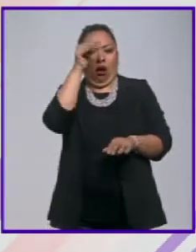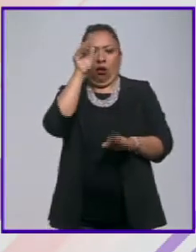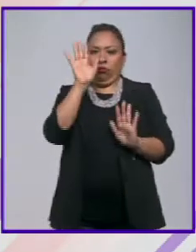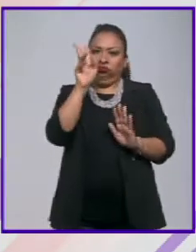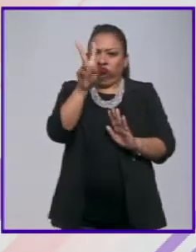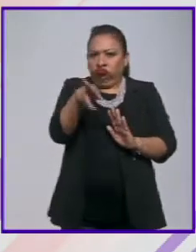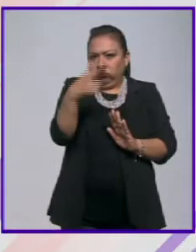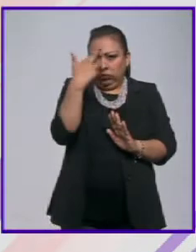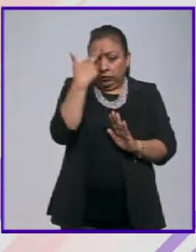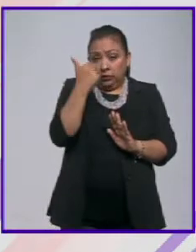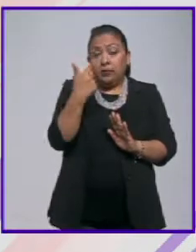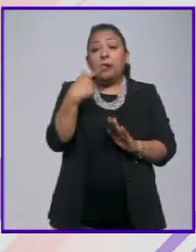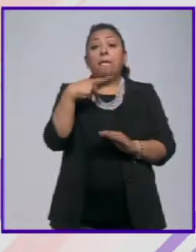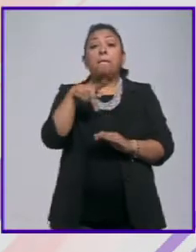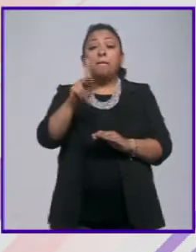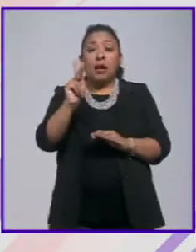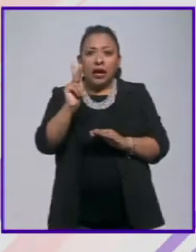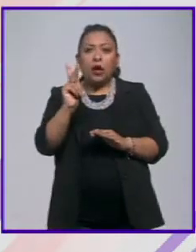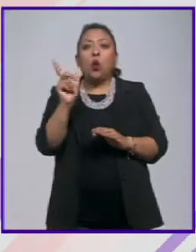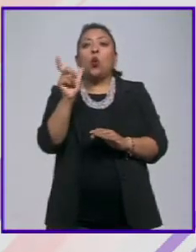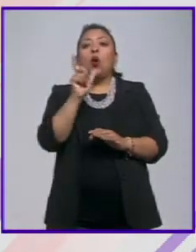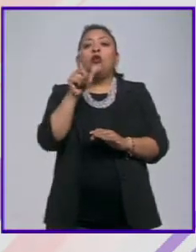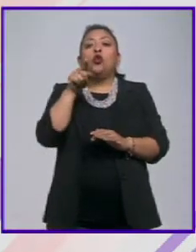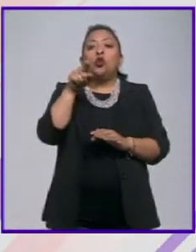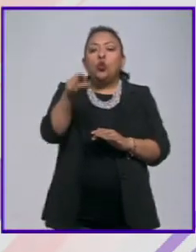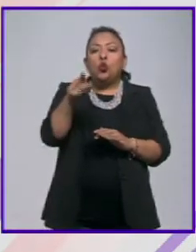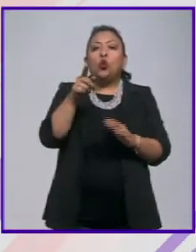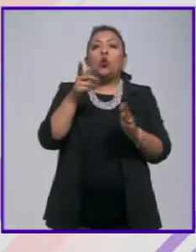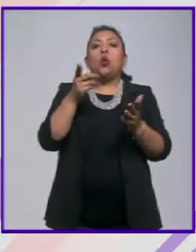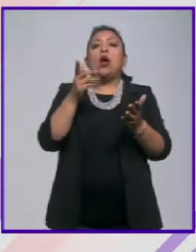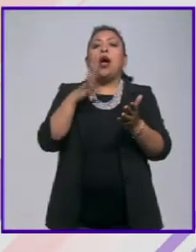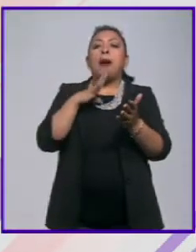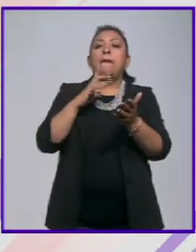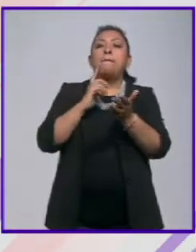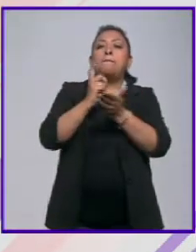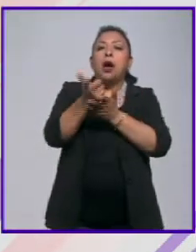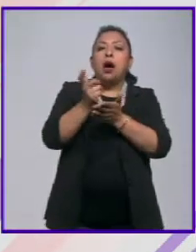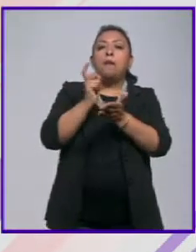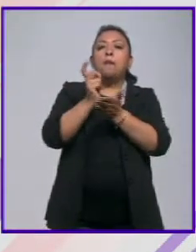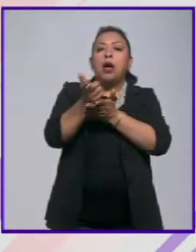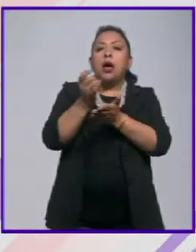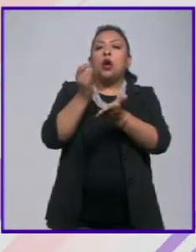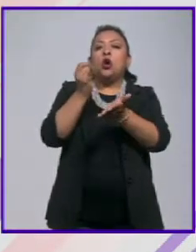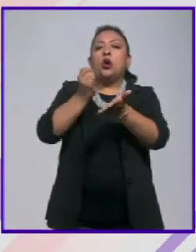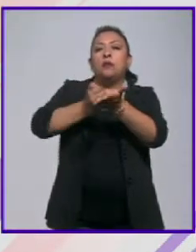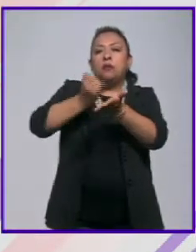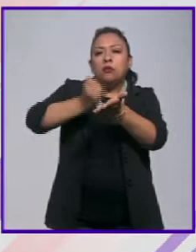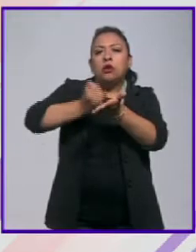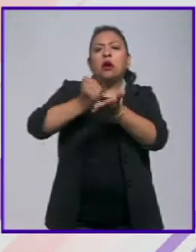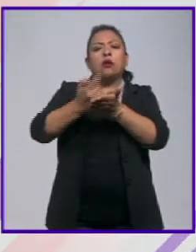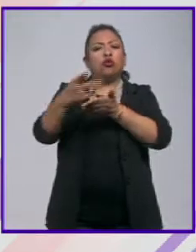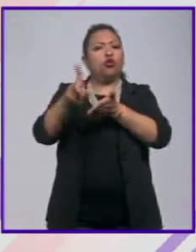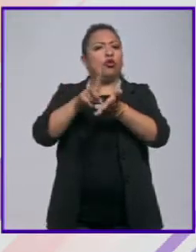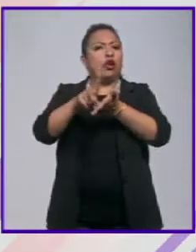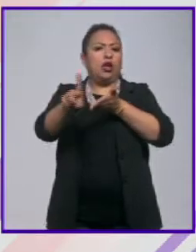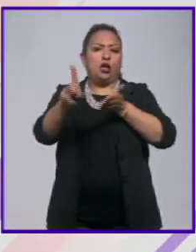en la medida en que tú como contribuyente tienes una serie de derechos desde la constitución